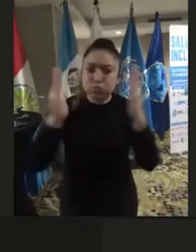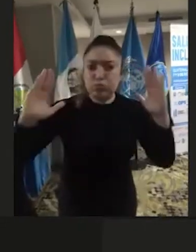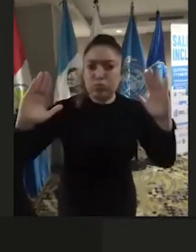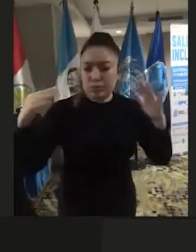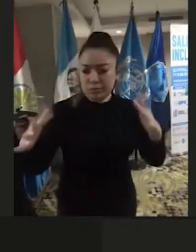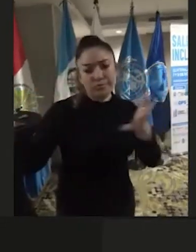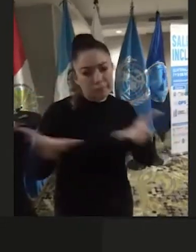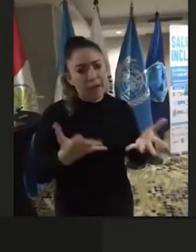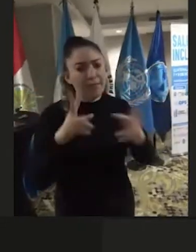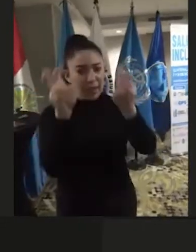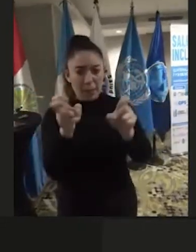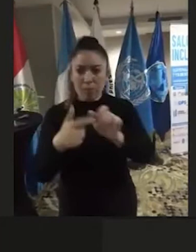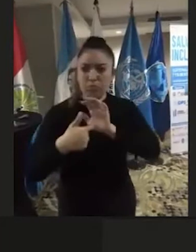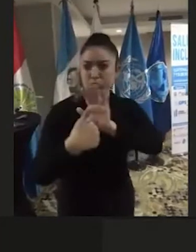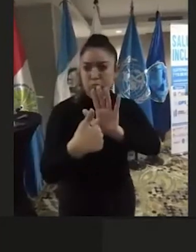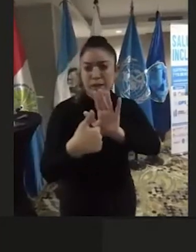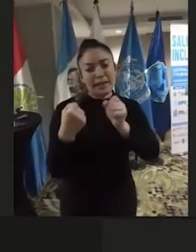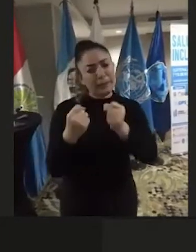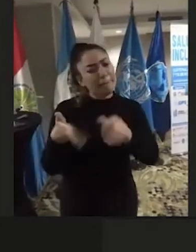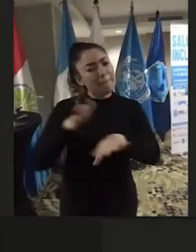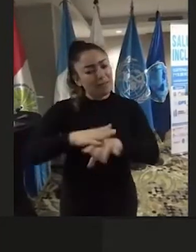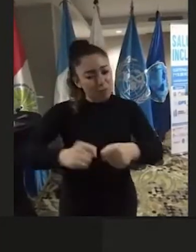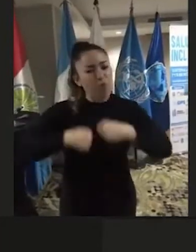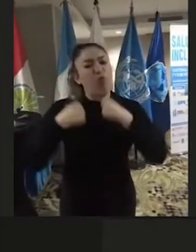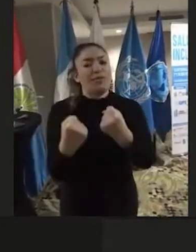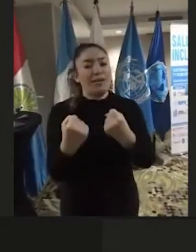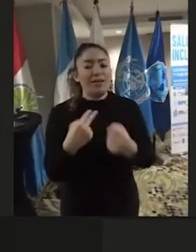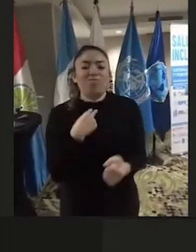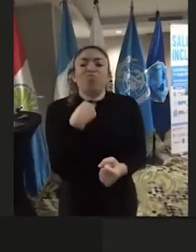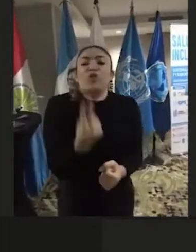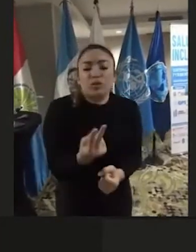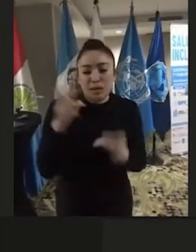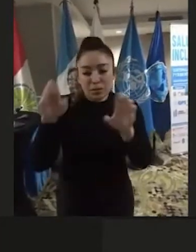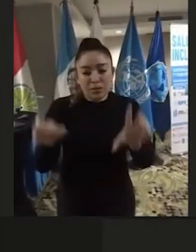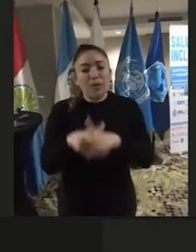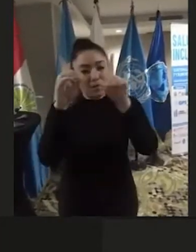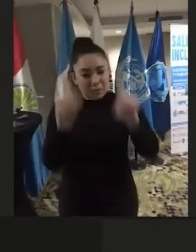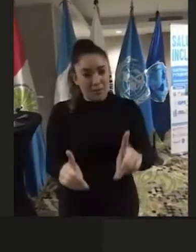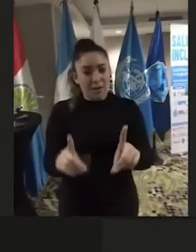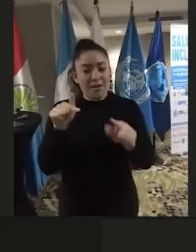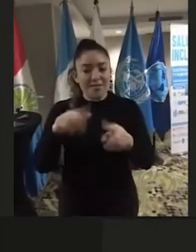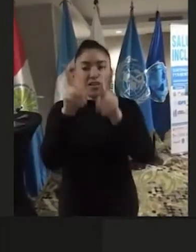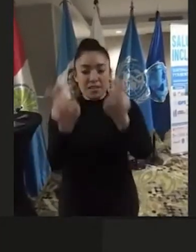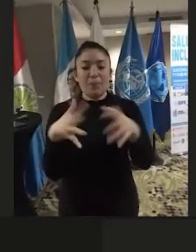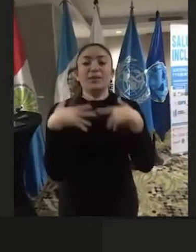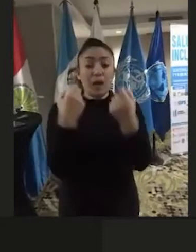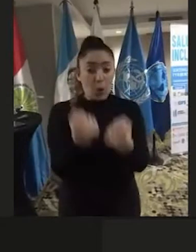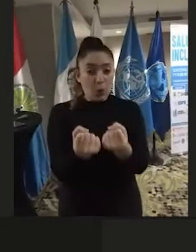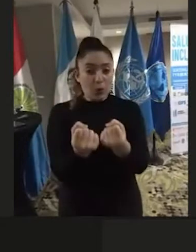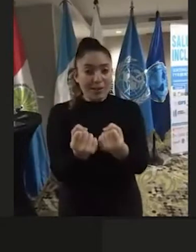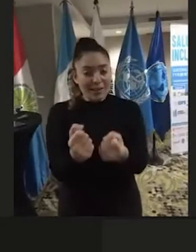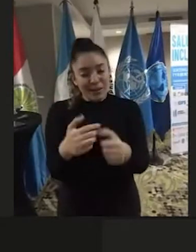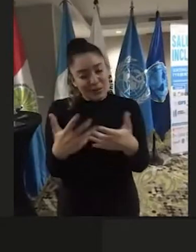incorporar el tema y para hacer mucho más fuerte la voz de las personas con discapacidad en el tema de salud. Como dije,